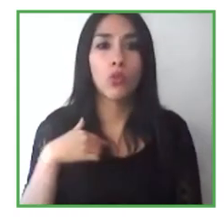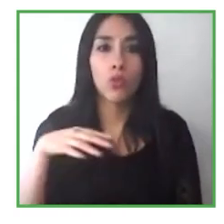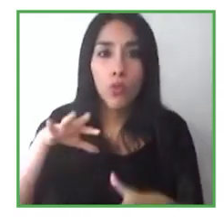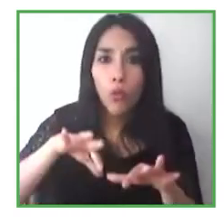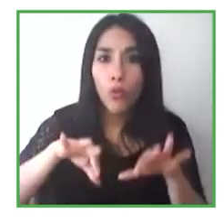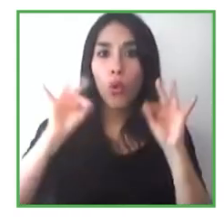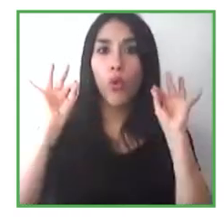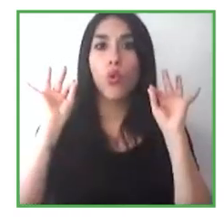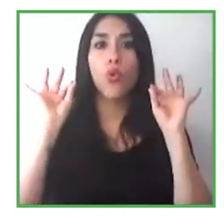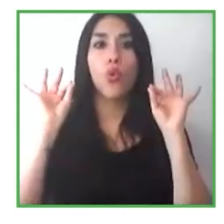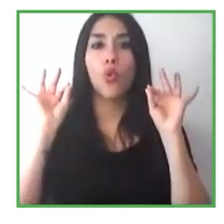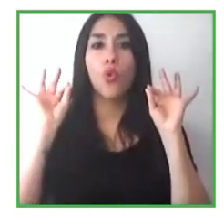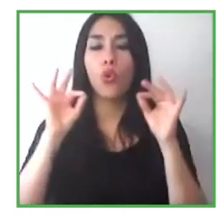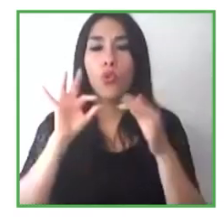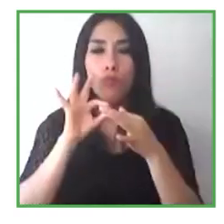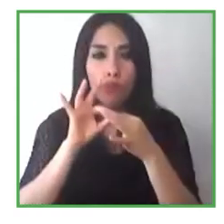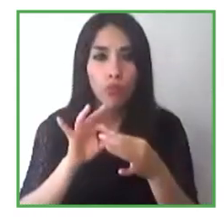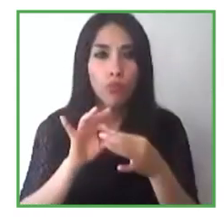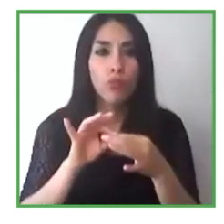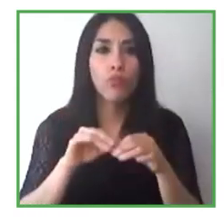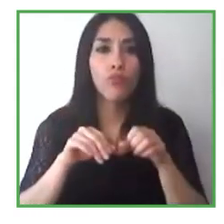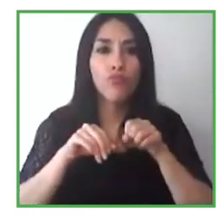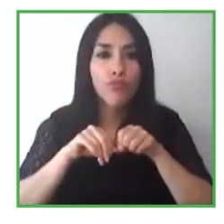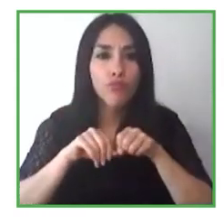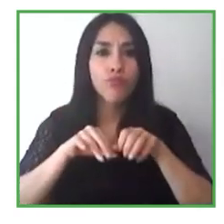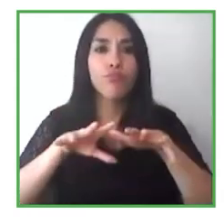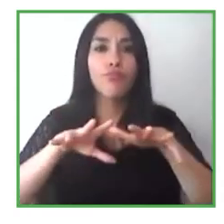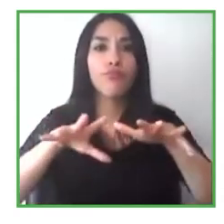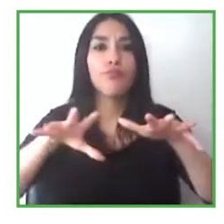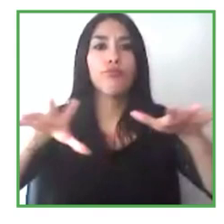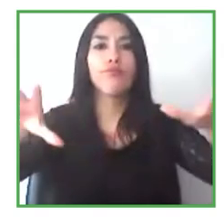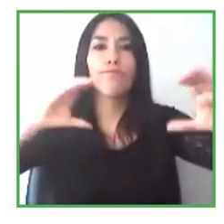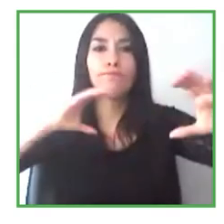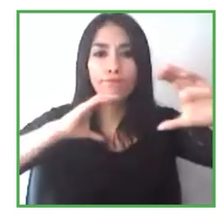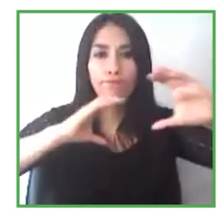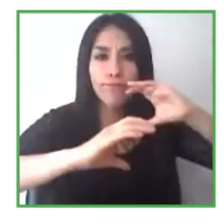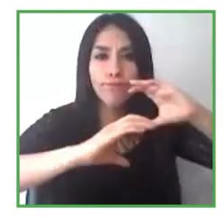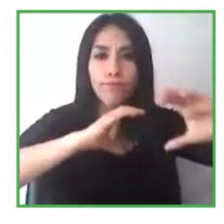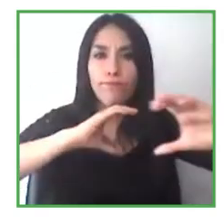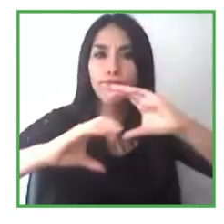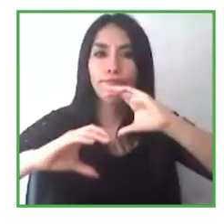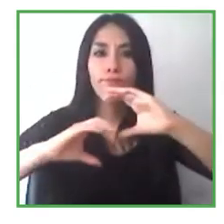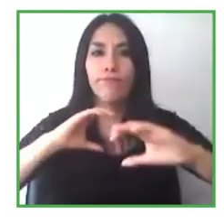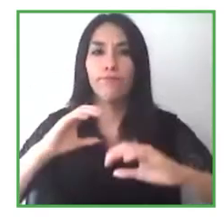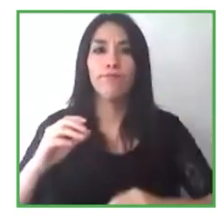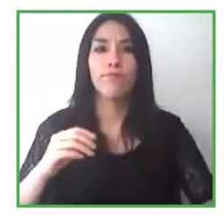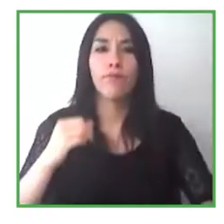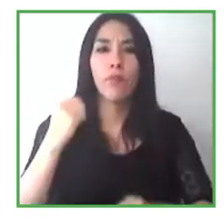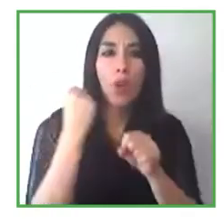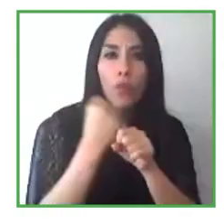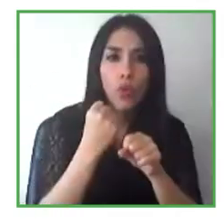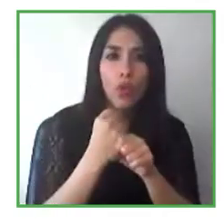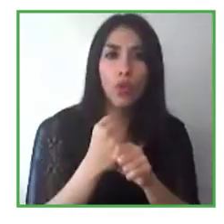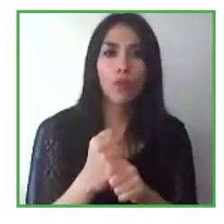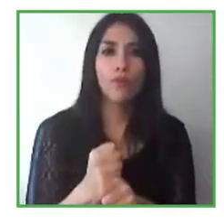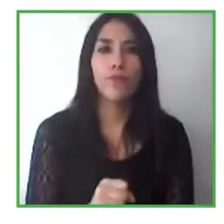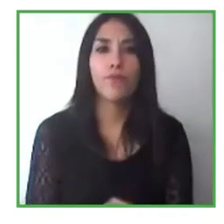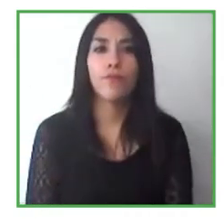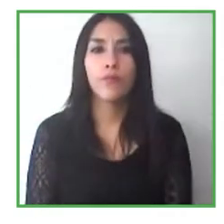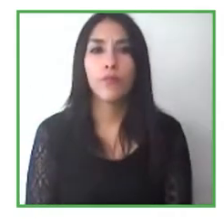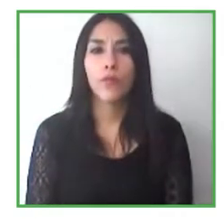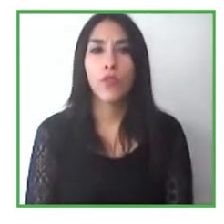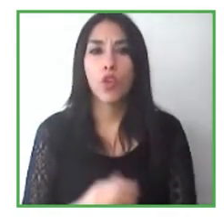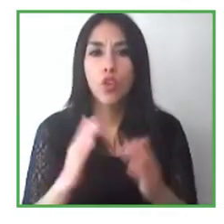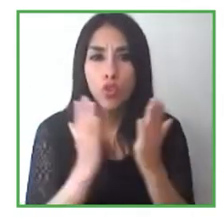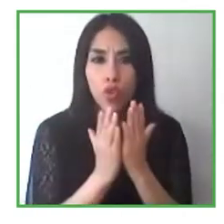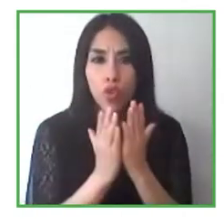qué tanto nos podemos comunicar, qué tanto podemos trabajar, cuánto podemos estudiar con las